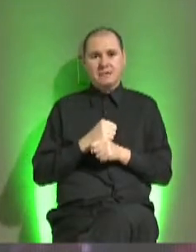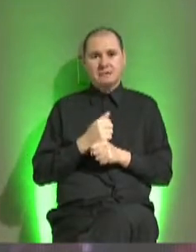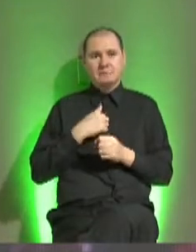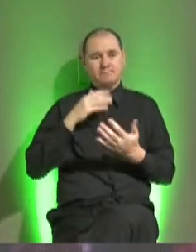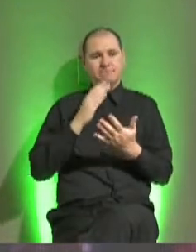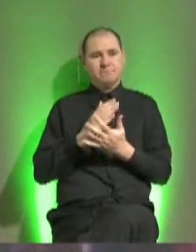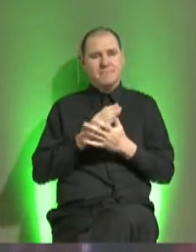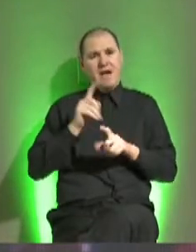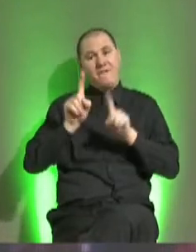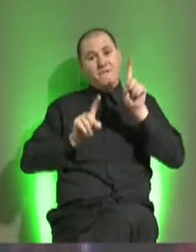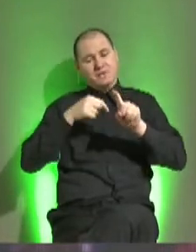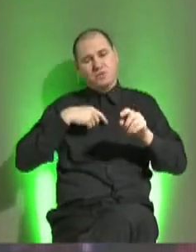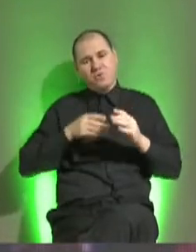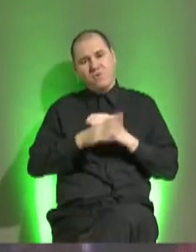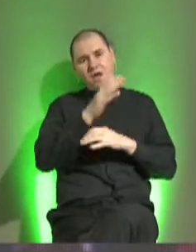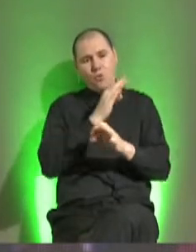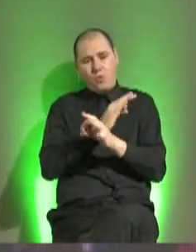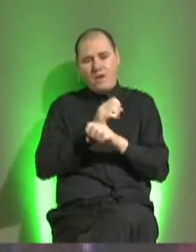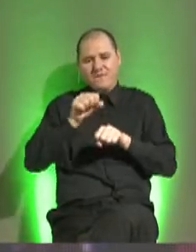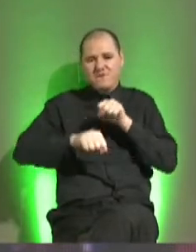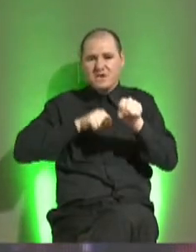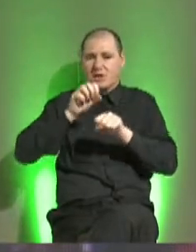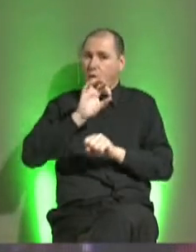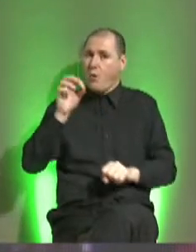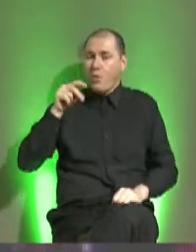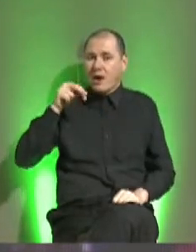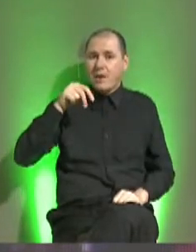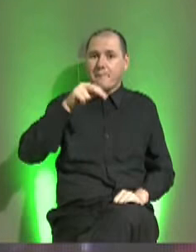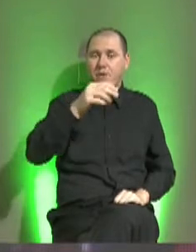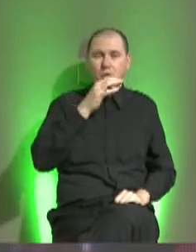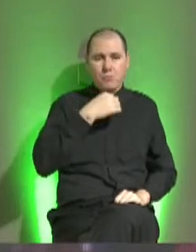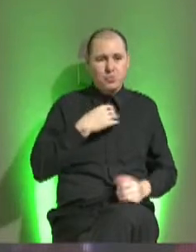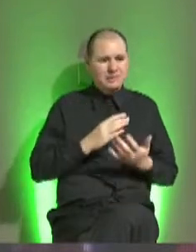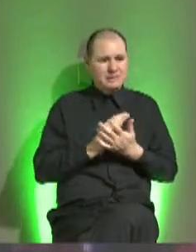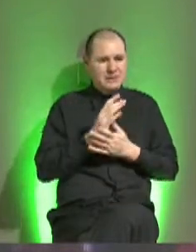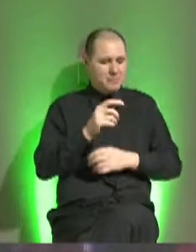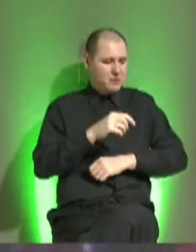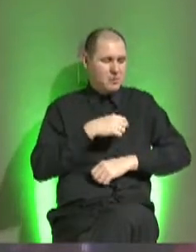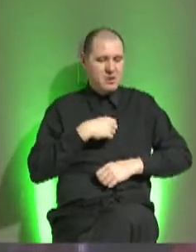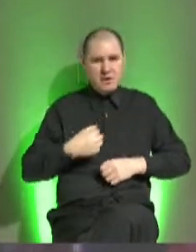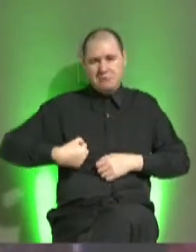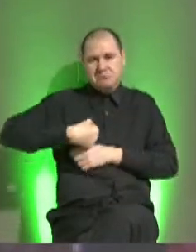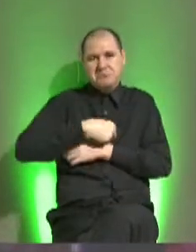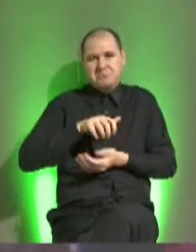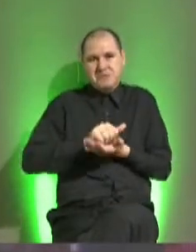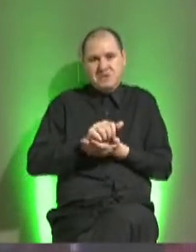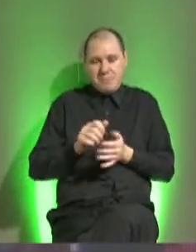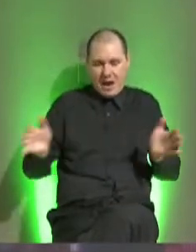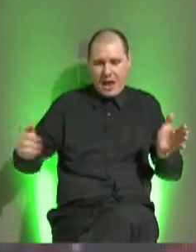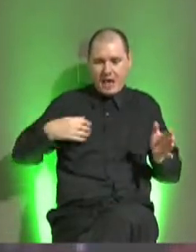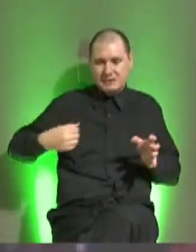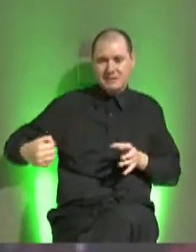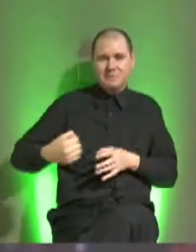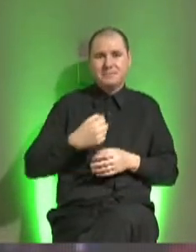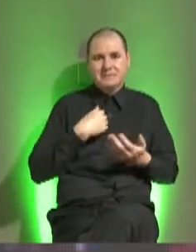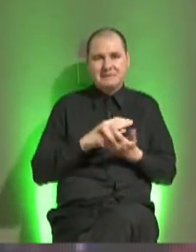bicicleta, a veces me llevo caminando, pero todos los días mi canastita de chipa o de alguna otra comida por 20.000 guaraníes, era mi